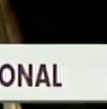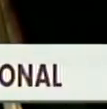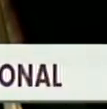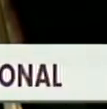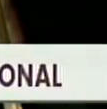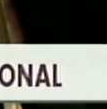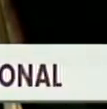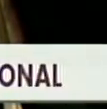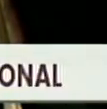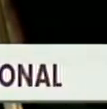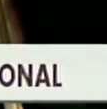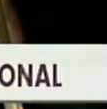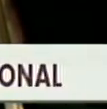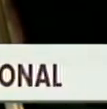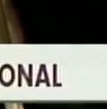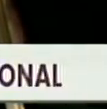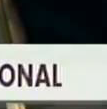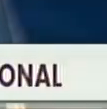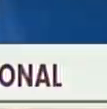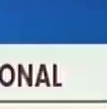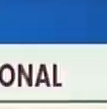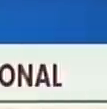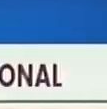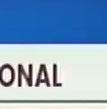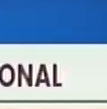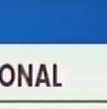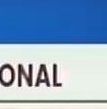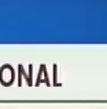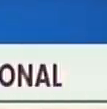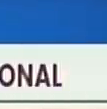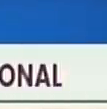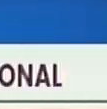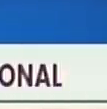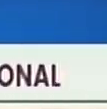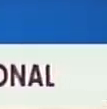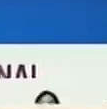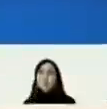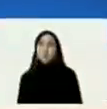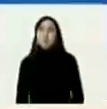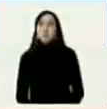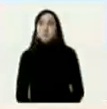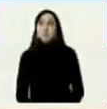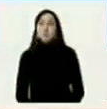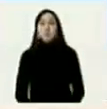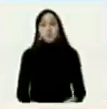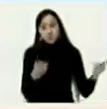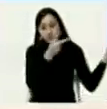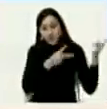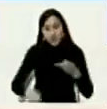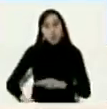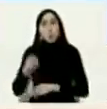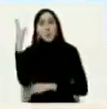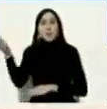Bienvenido. Un saludo especial al presidente de la Asamblea Nacional.